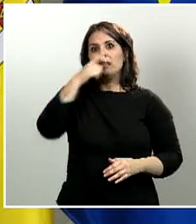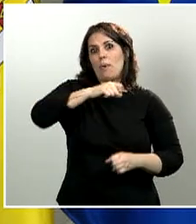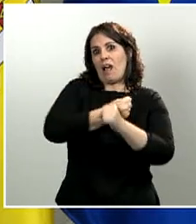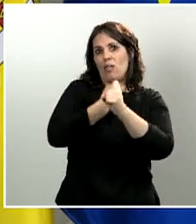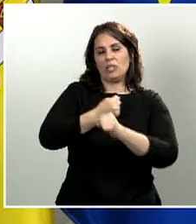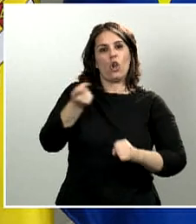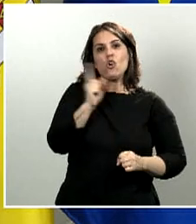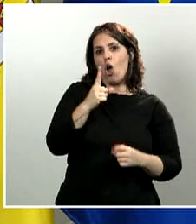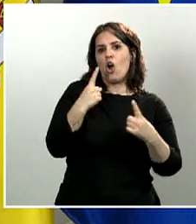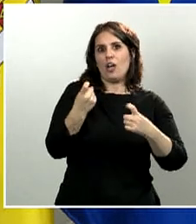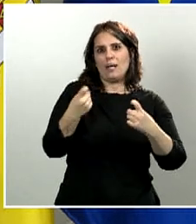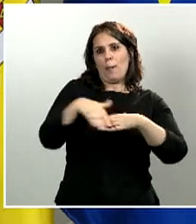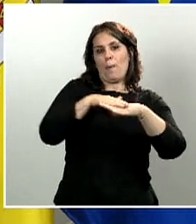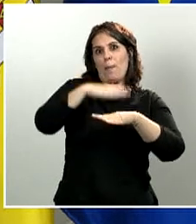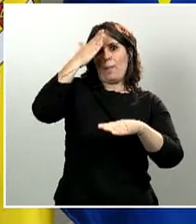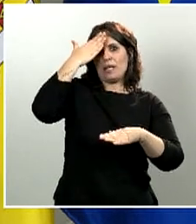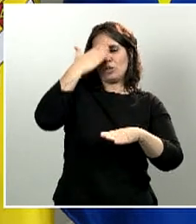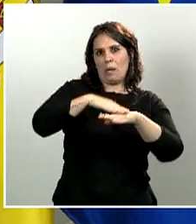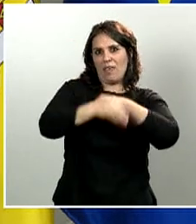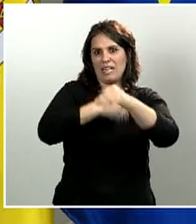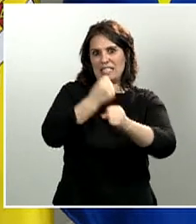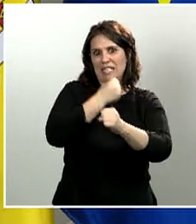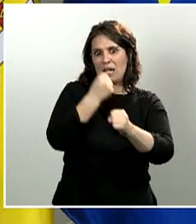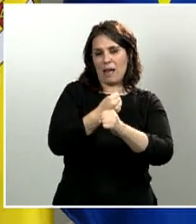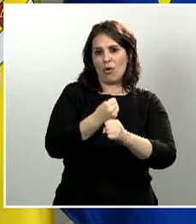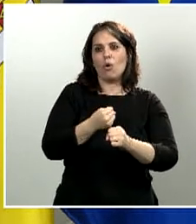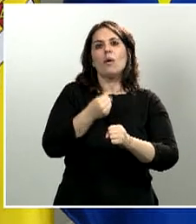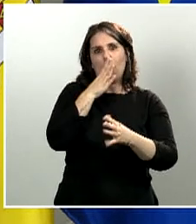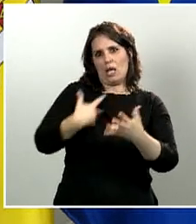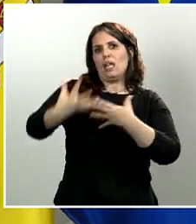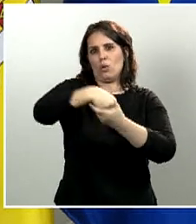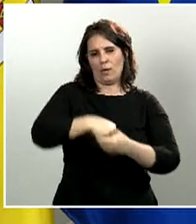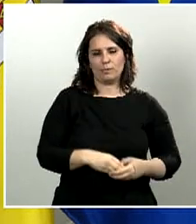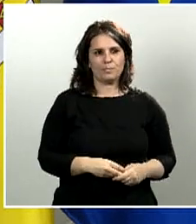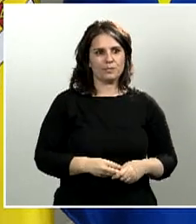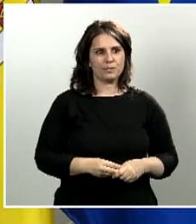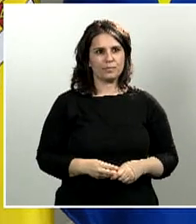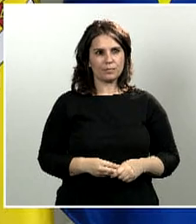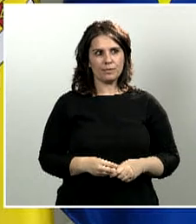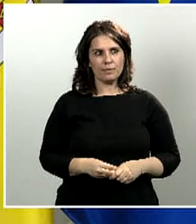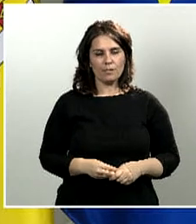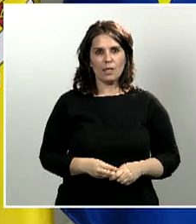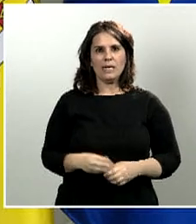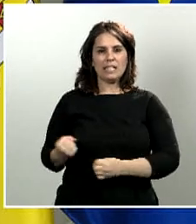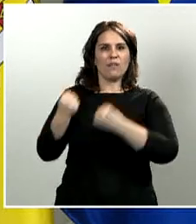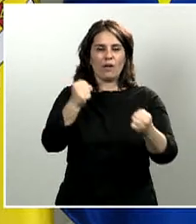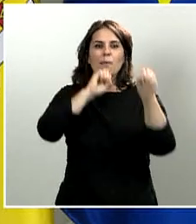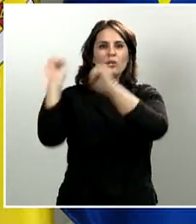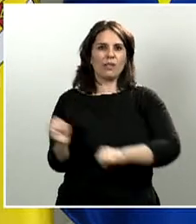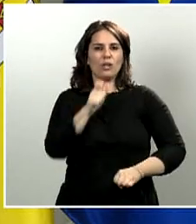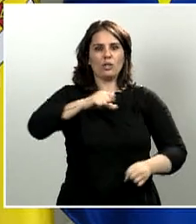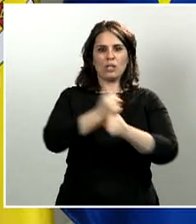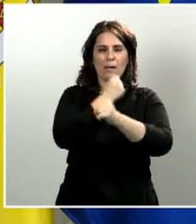la realización de esa actividad esencial. Se refuerza la protección de los trabajadores fijos discontinuos,